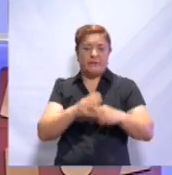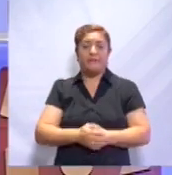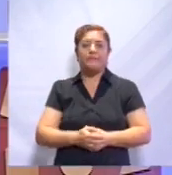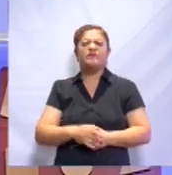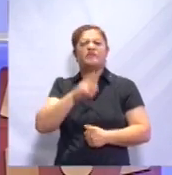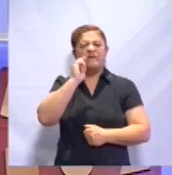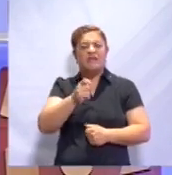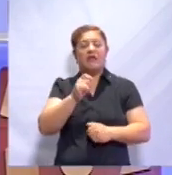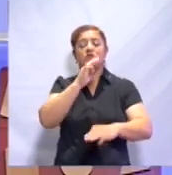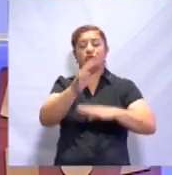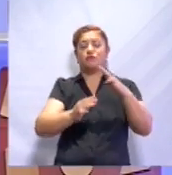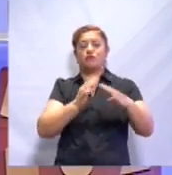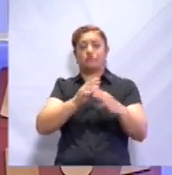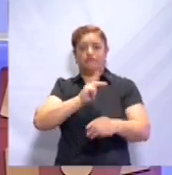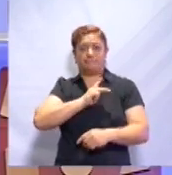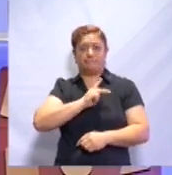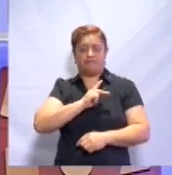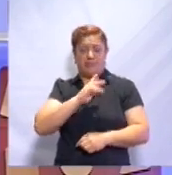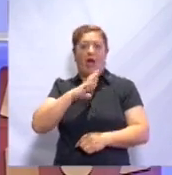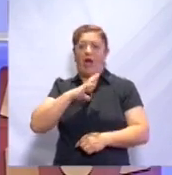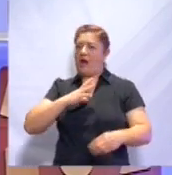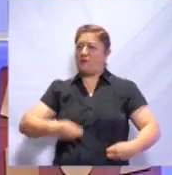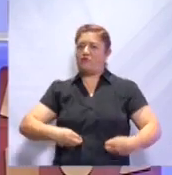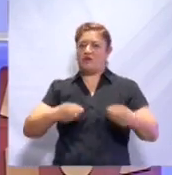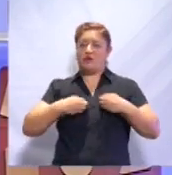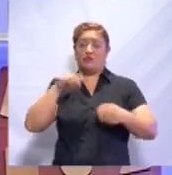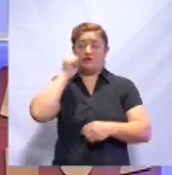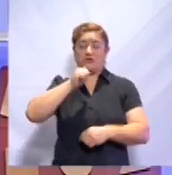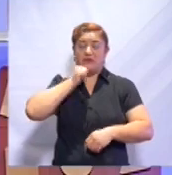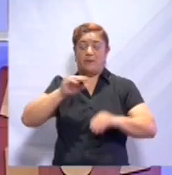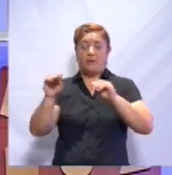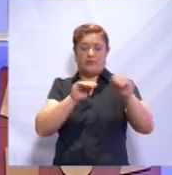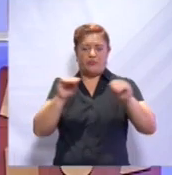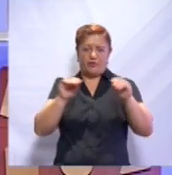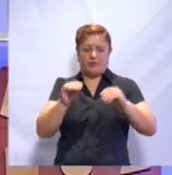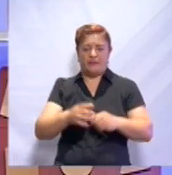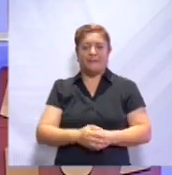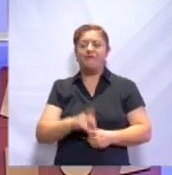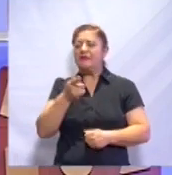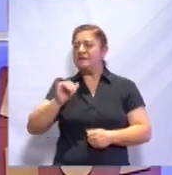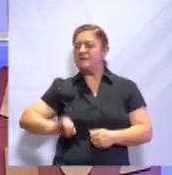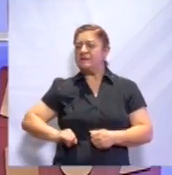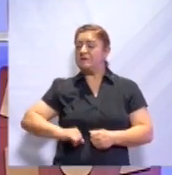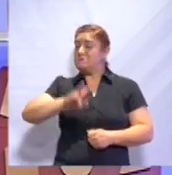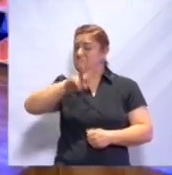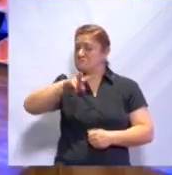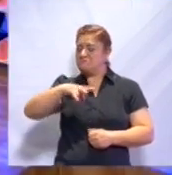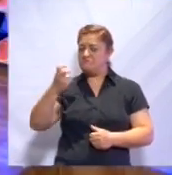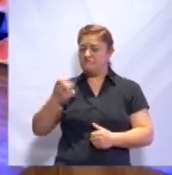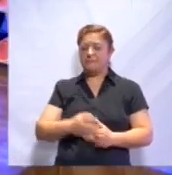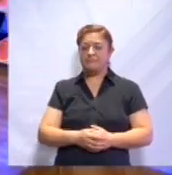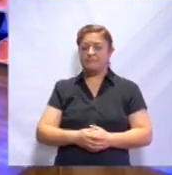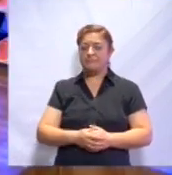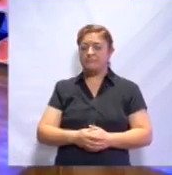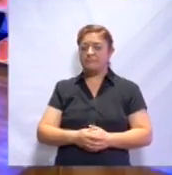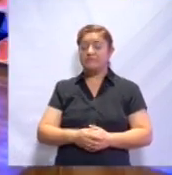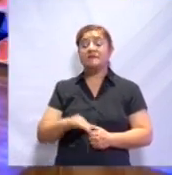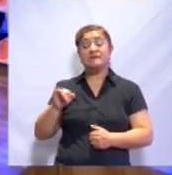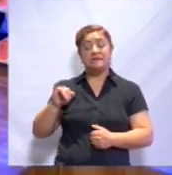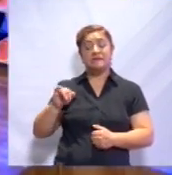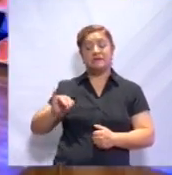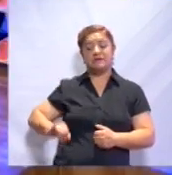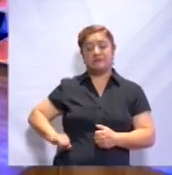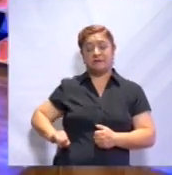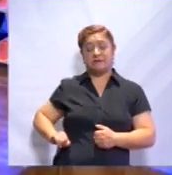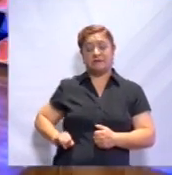planeta está siempre vivo y en constante movimiento. Esto es muy interesante, ¿verdad, Viri? Interesante. ¿Sabes qué